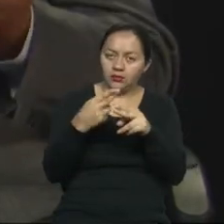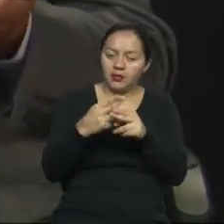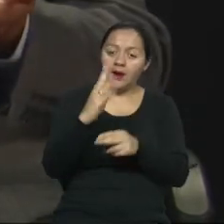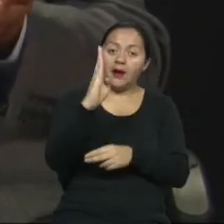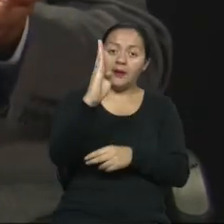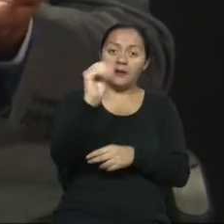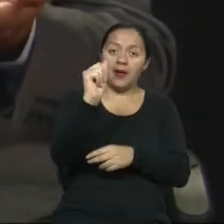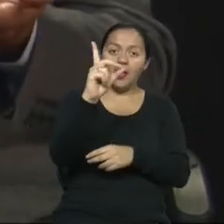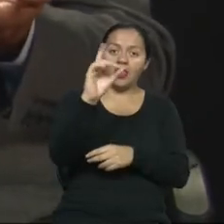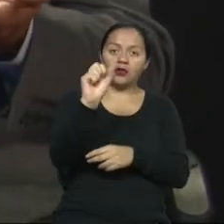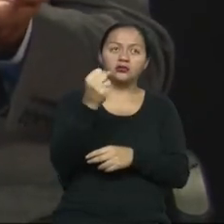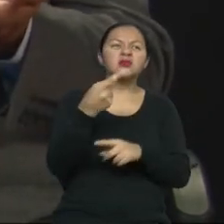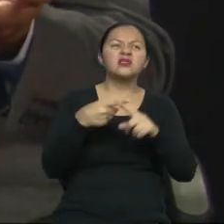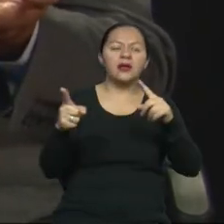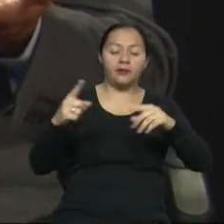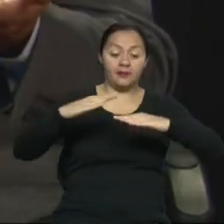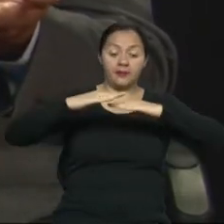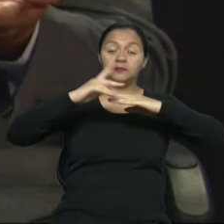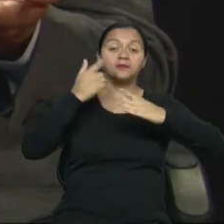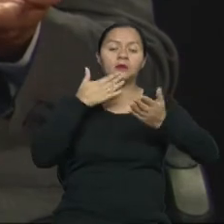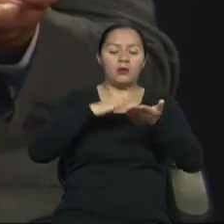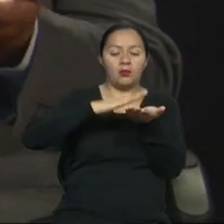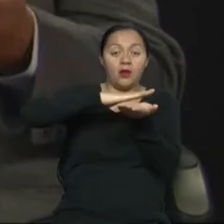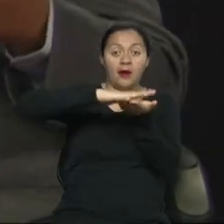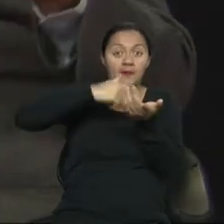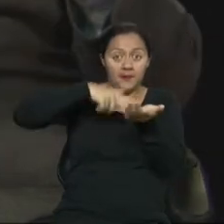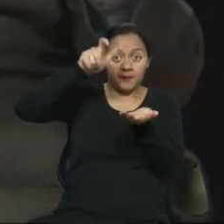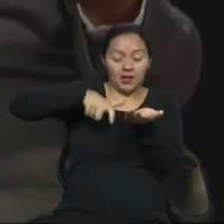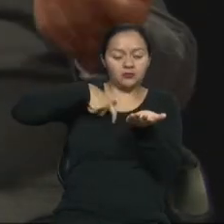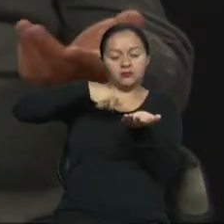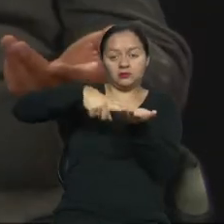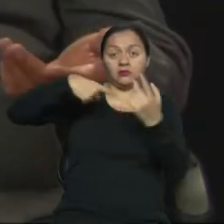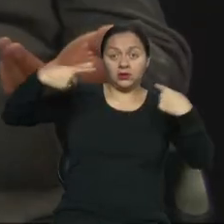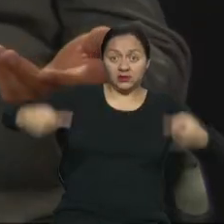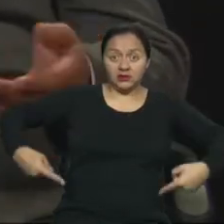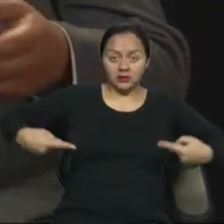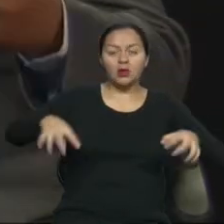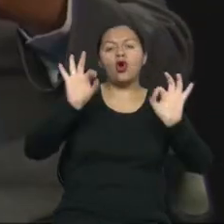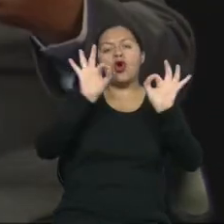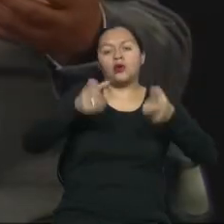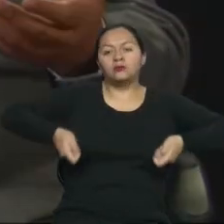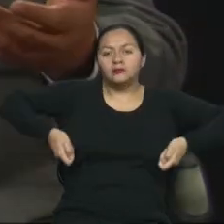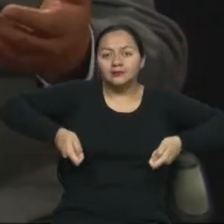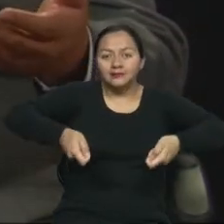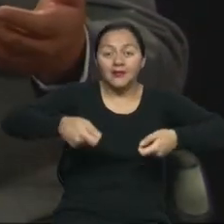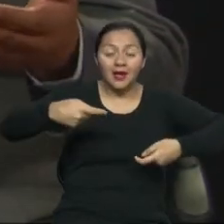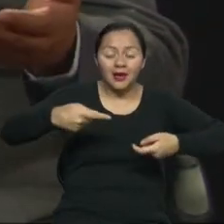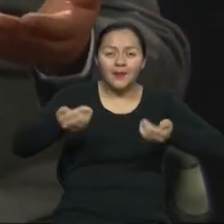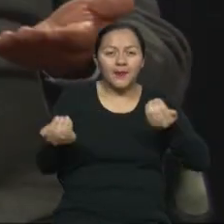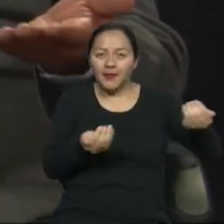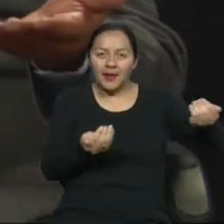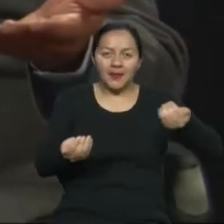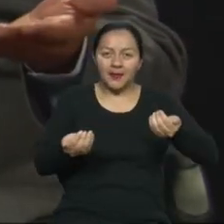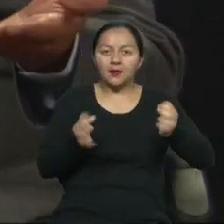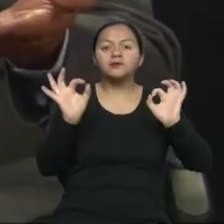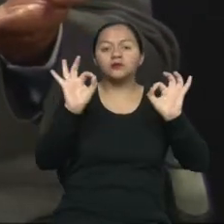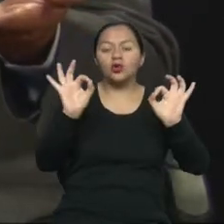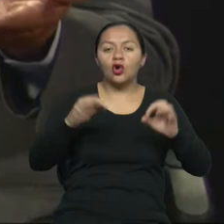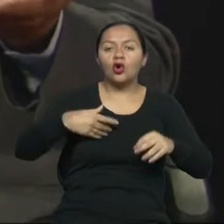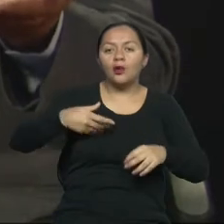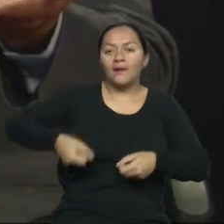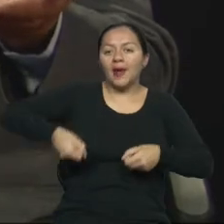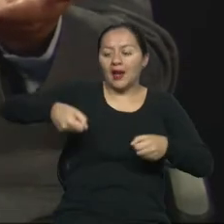vado? Que cualquier persona, usuaria de silla de ruedas, de un coche de bebé o que lleve un bulto, pueda acceder